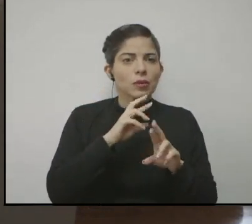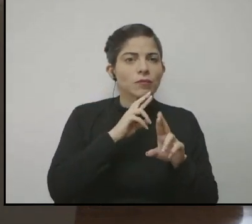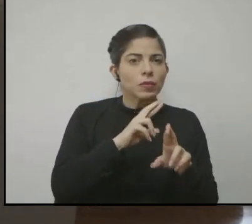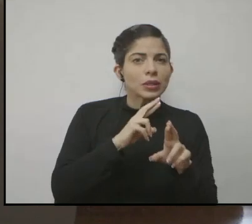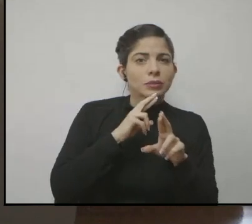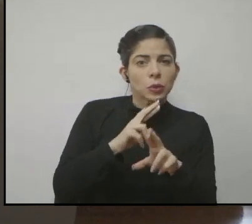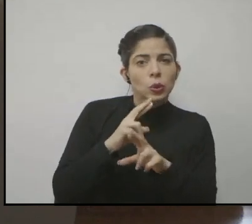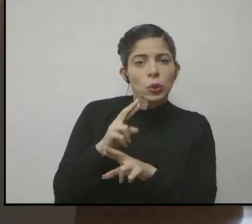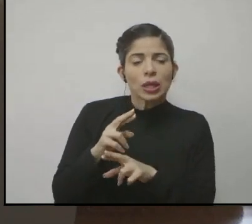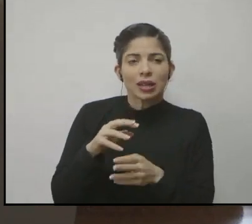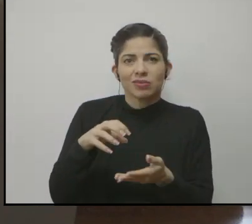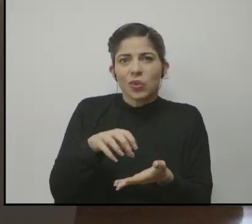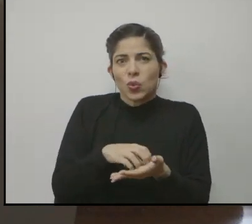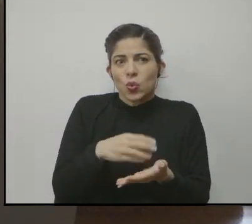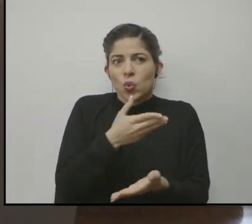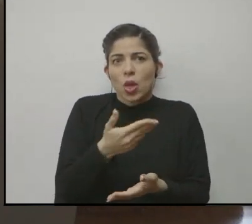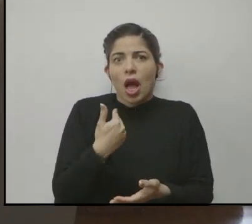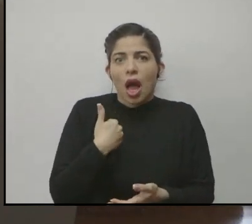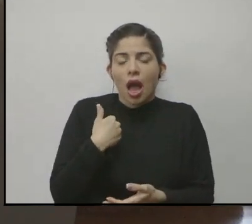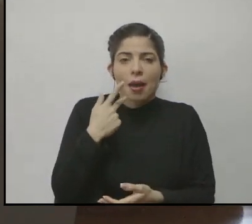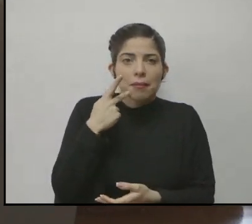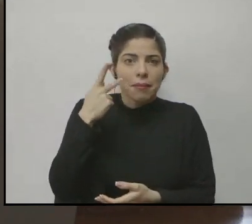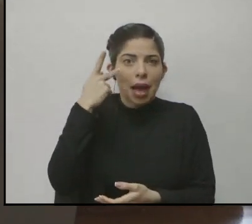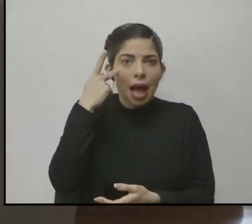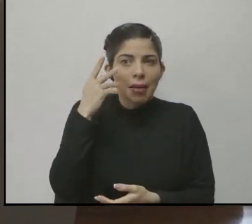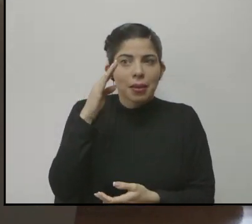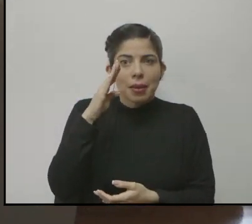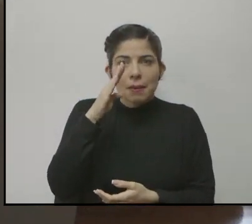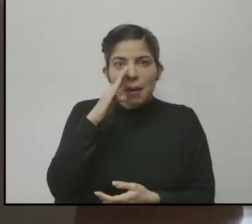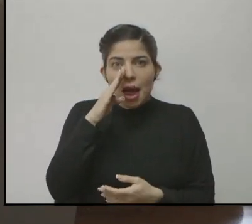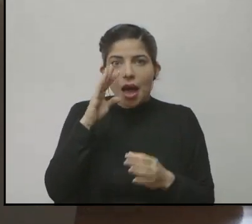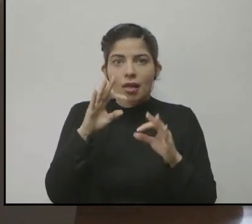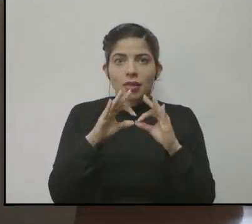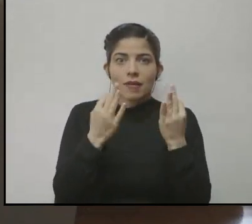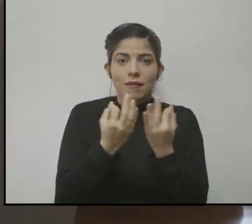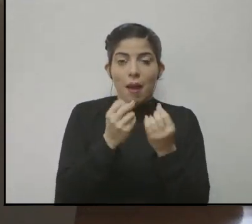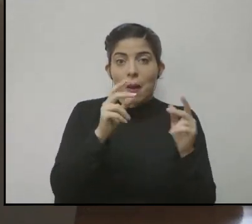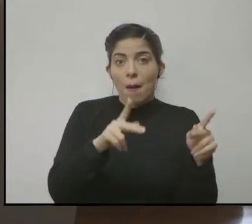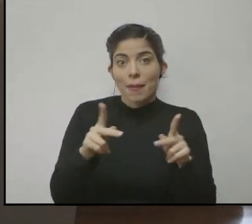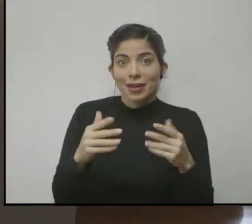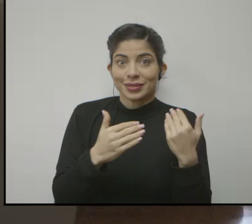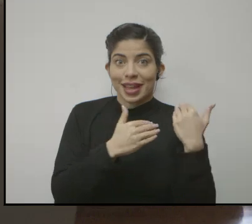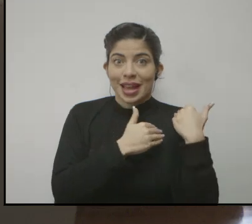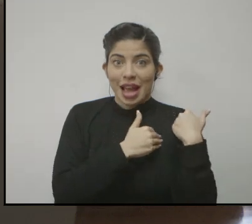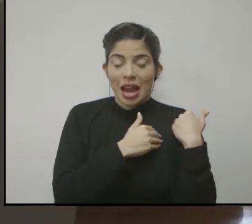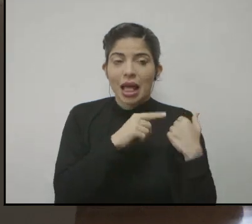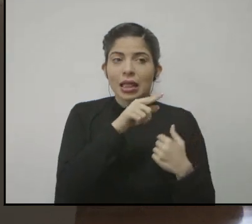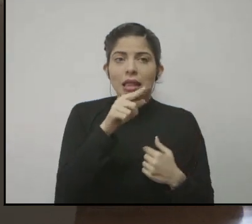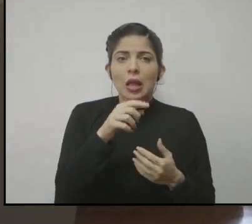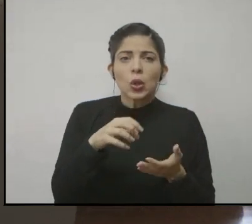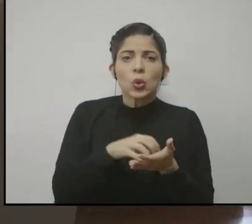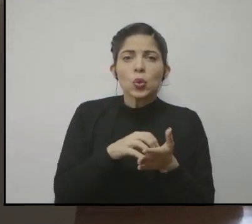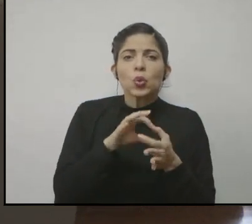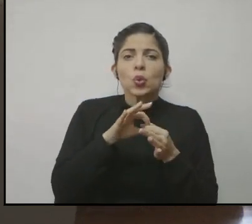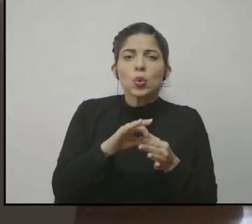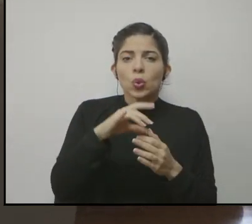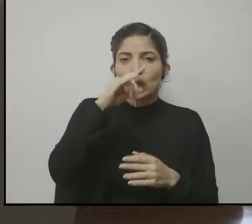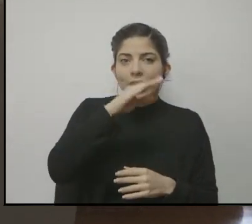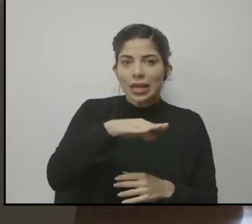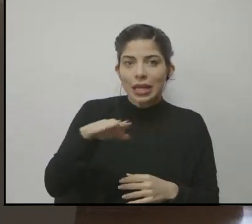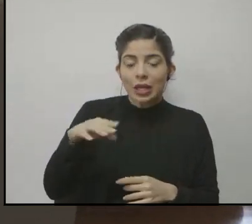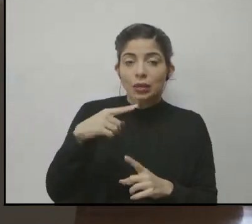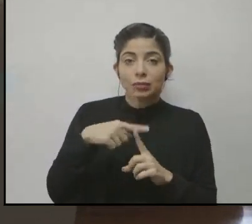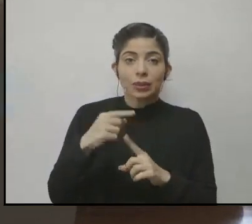principales dudas de madres y de padres de familia y personas encargadas sobre los niños, las niñas y los